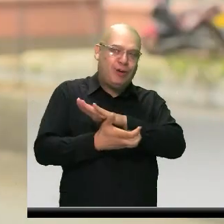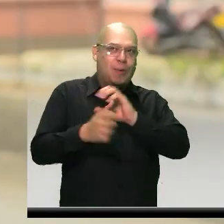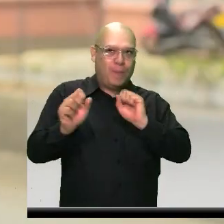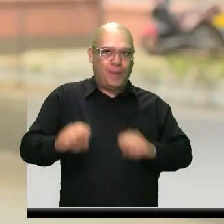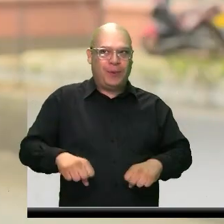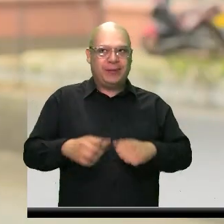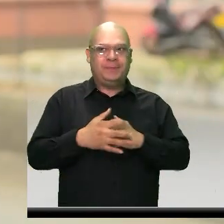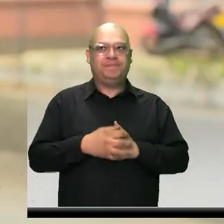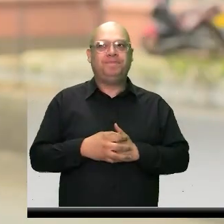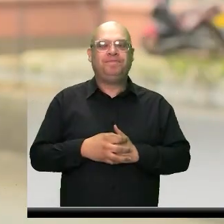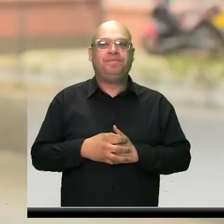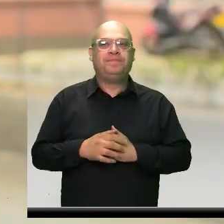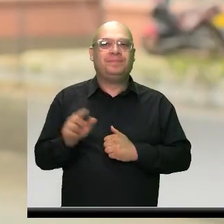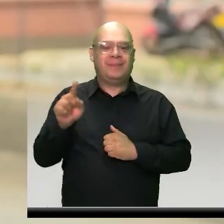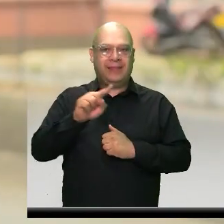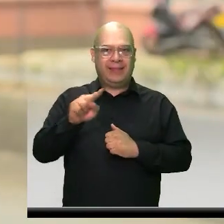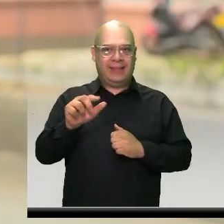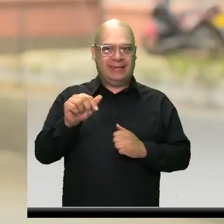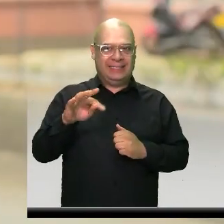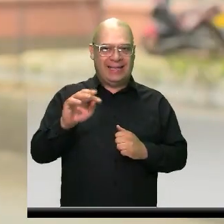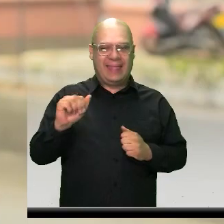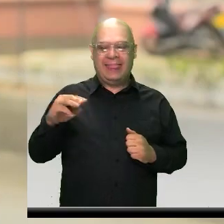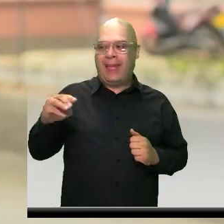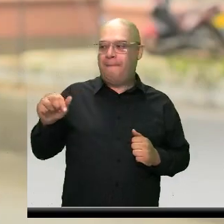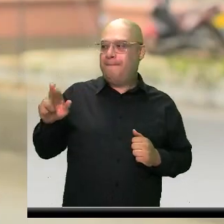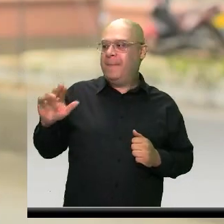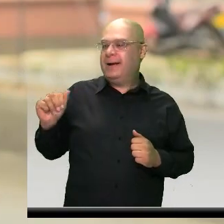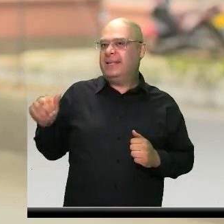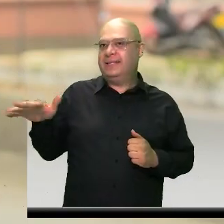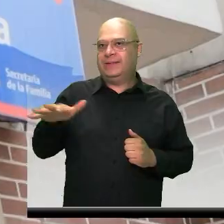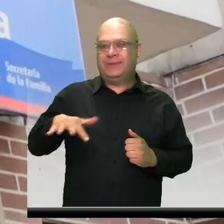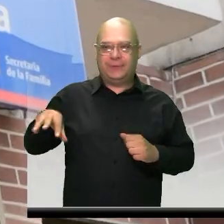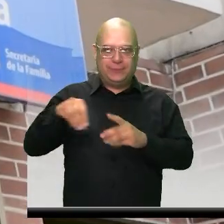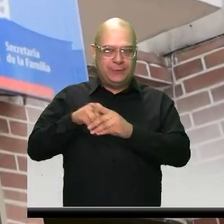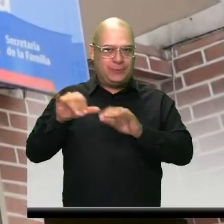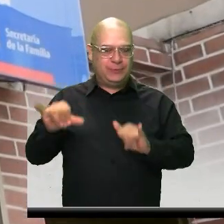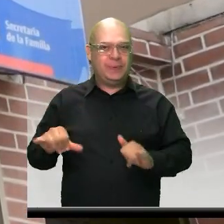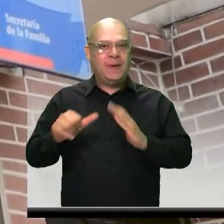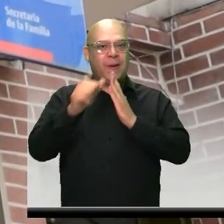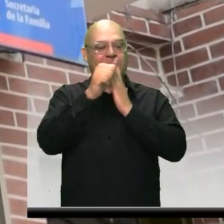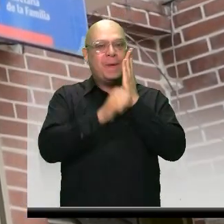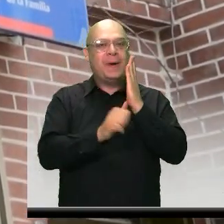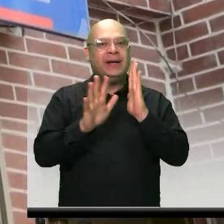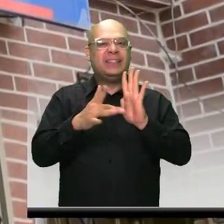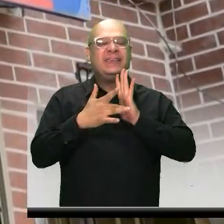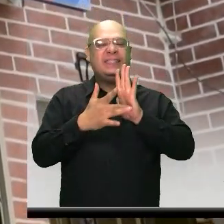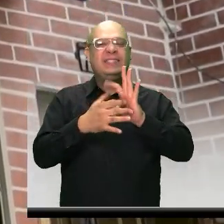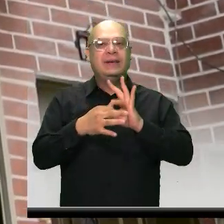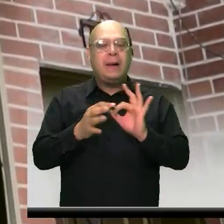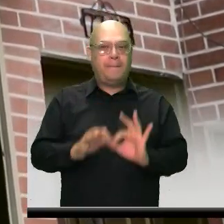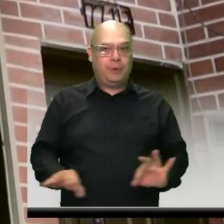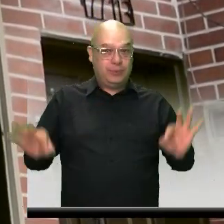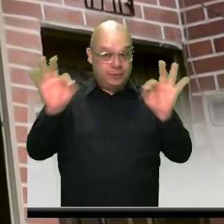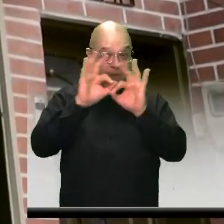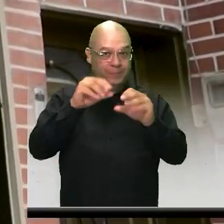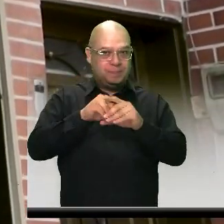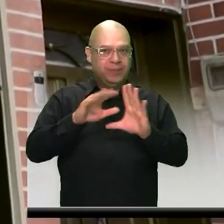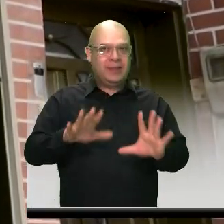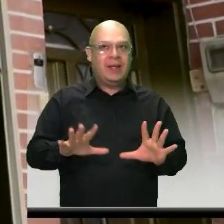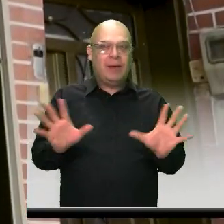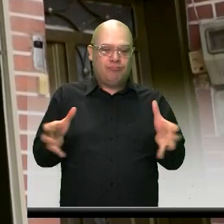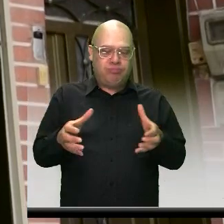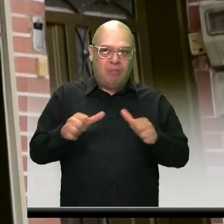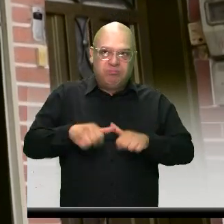vinimos a Santa María, donde funciona el CIAP del Norte. Este programa busca precisamente algo muy importante, que es la descentralización.